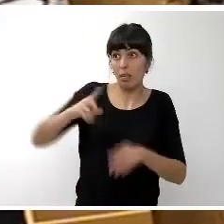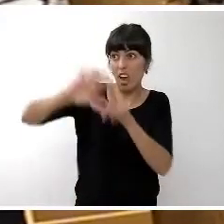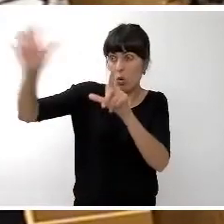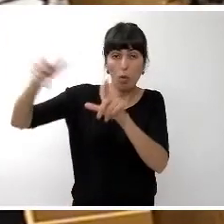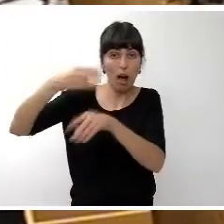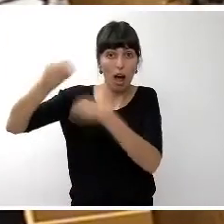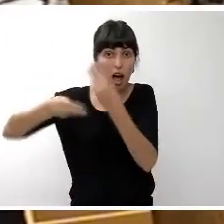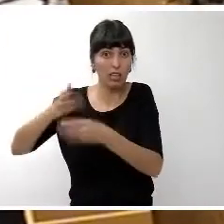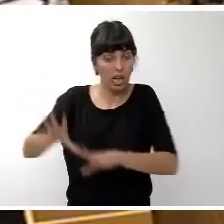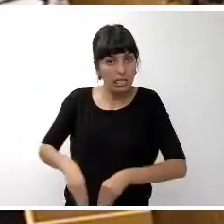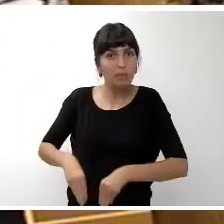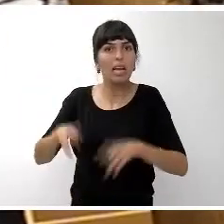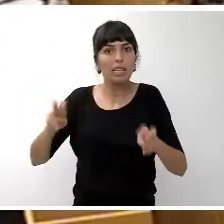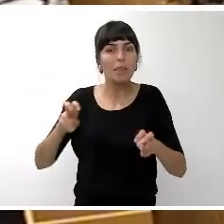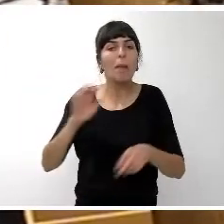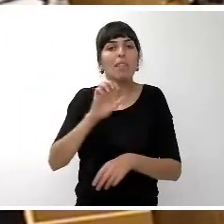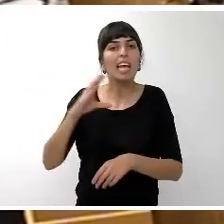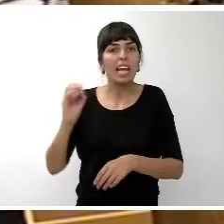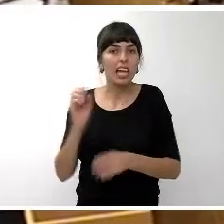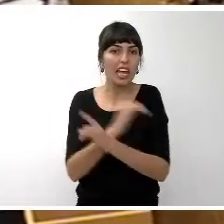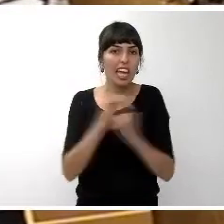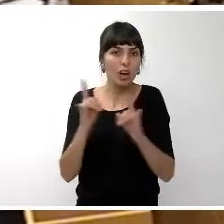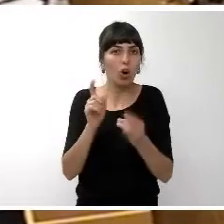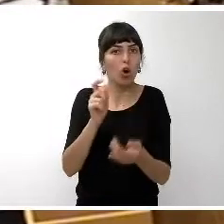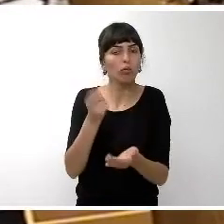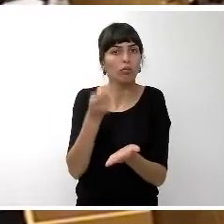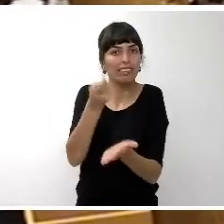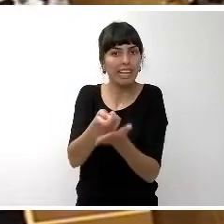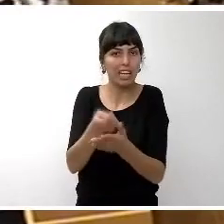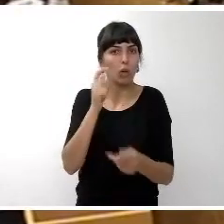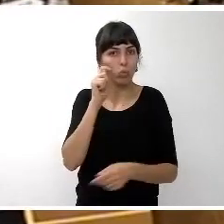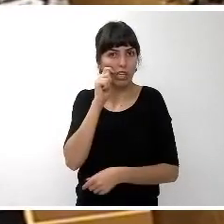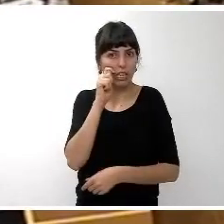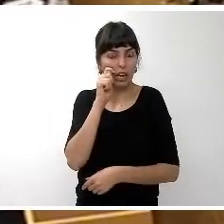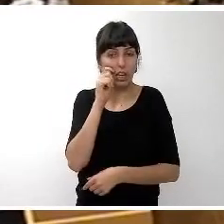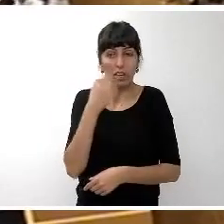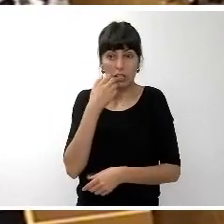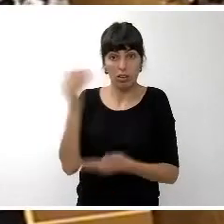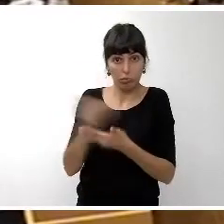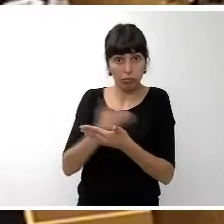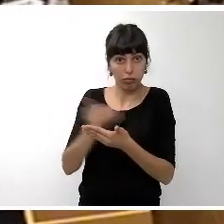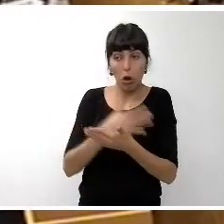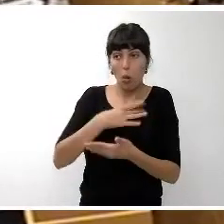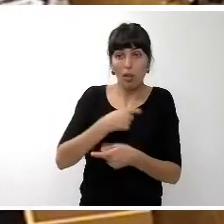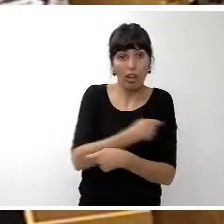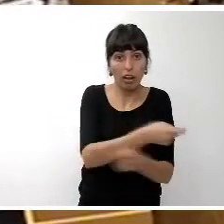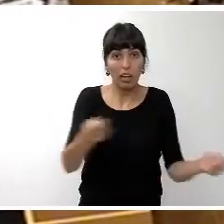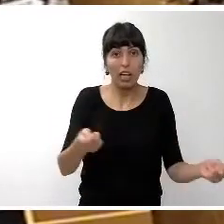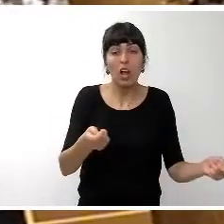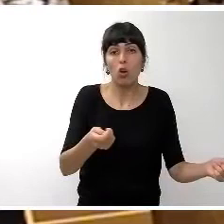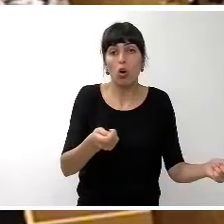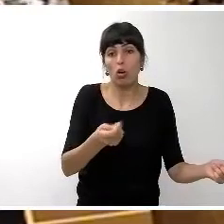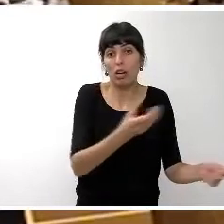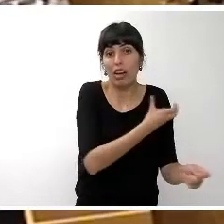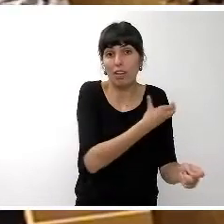países del mundo como la de una ecotasa turística cuyo ingreso se podría redistribuir entre los siete cabildos insulares en lugar de estarnos peleando por el ICTE